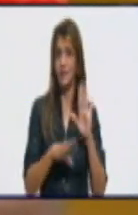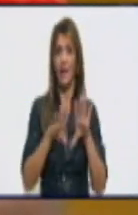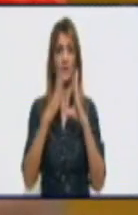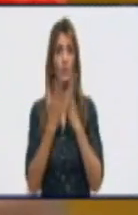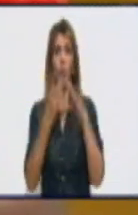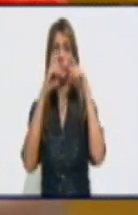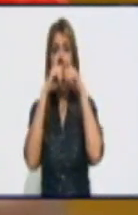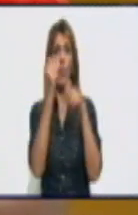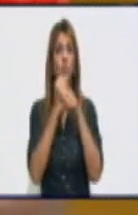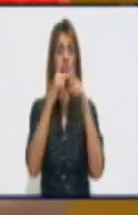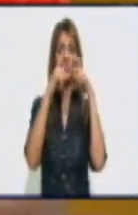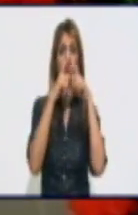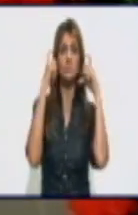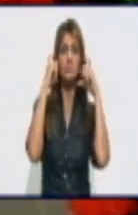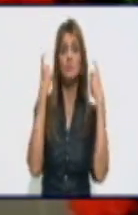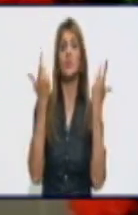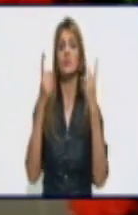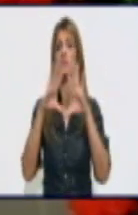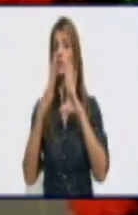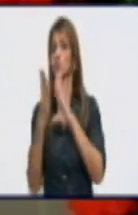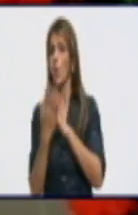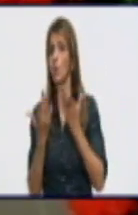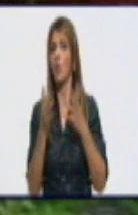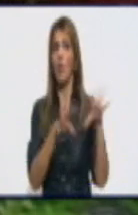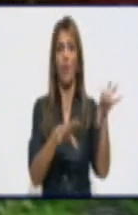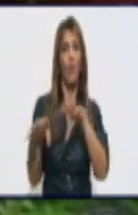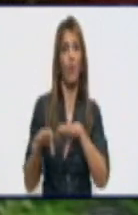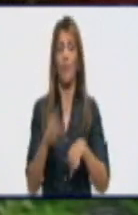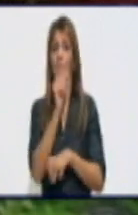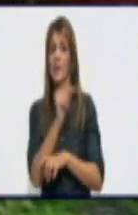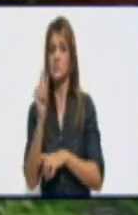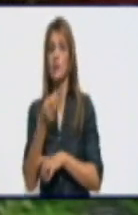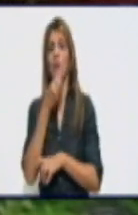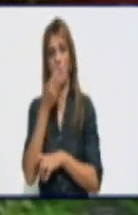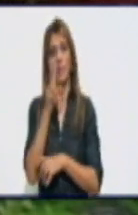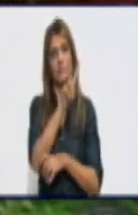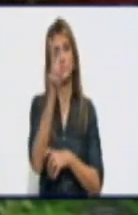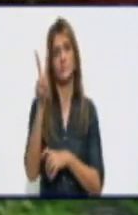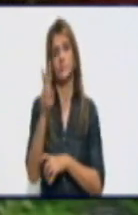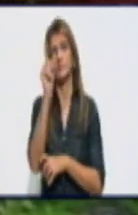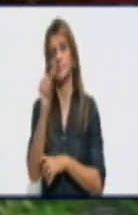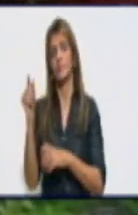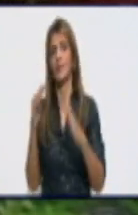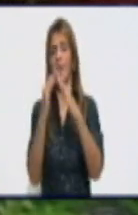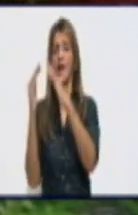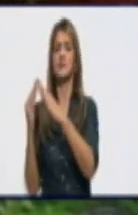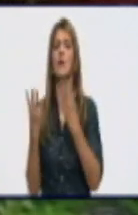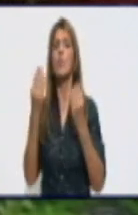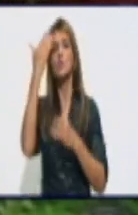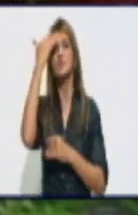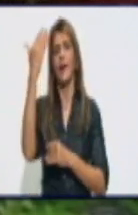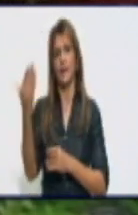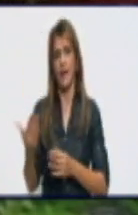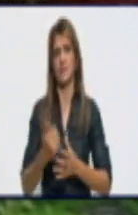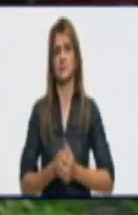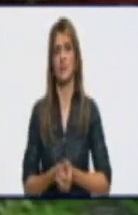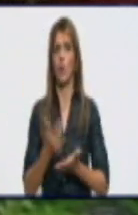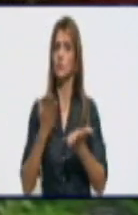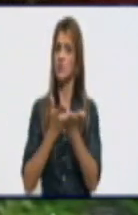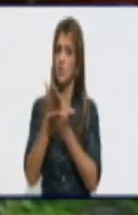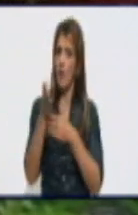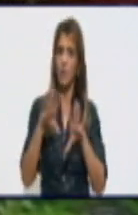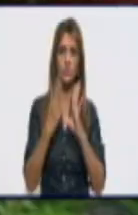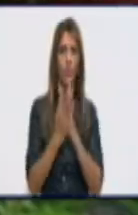mascarilla, no va haber ningún problema. Muchísimas gracias, Maricela Santiago Esteban, bióloga del Centro Provincial de Higiene y Epidemiología. Continuamos en nuestro panel